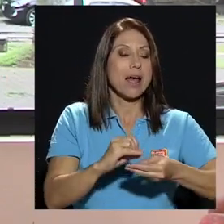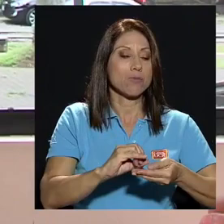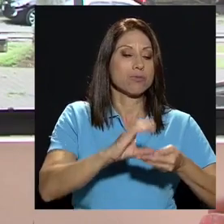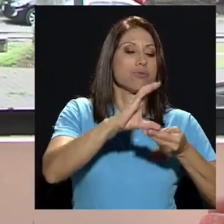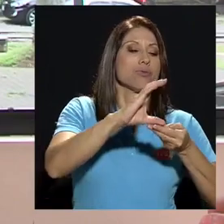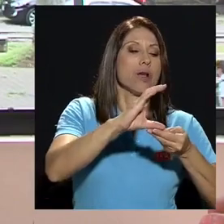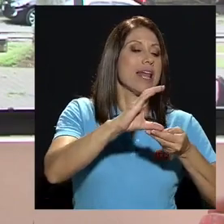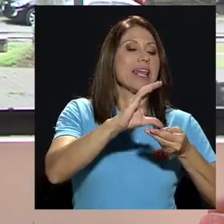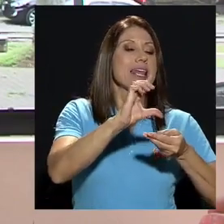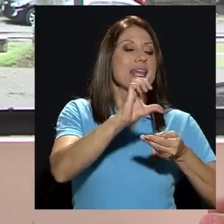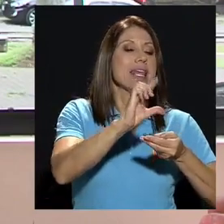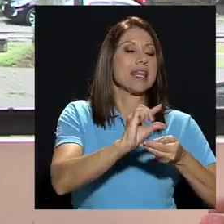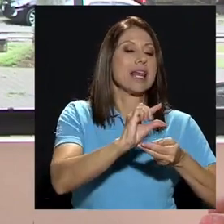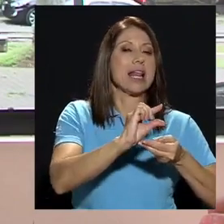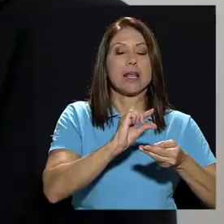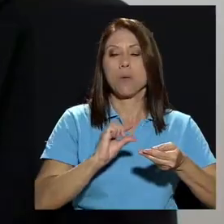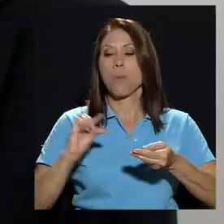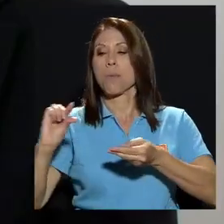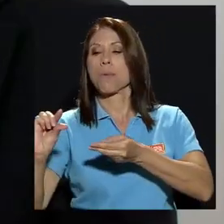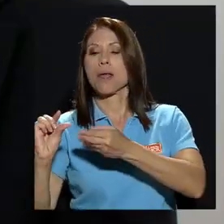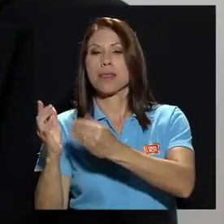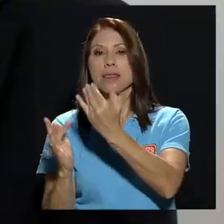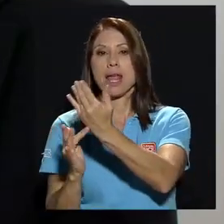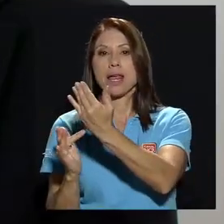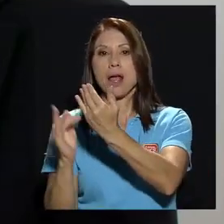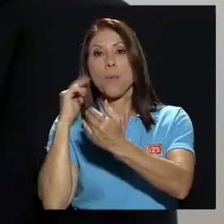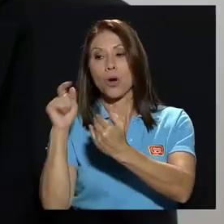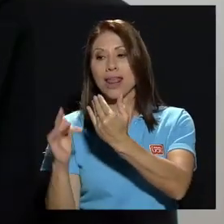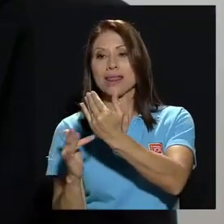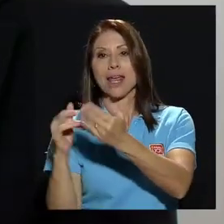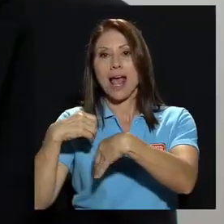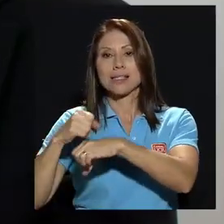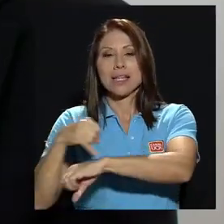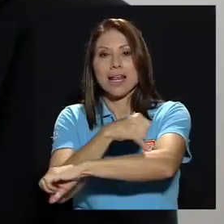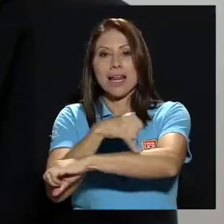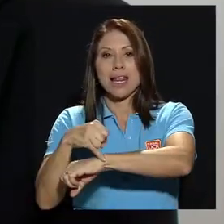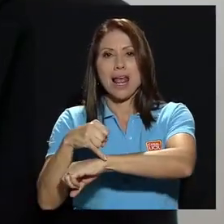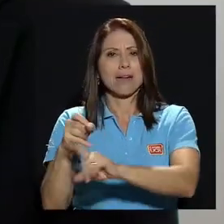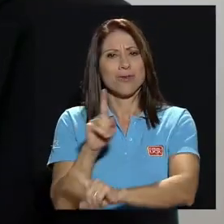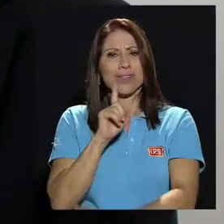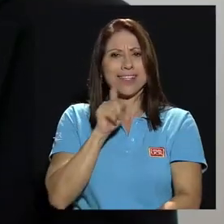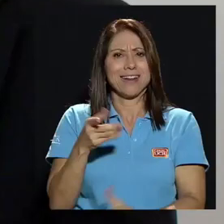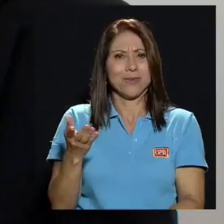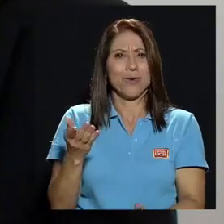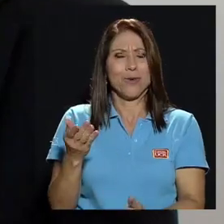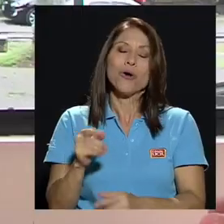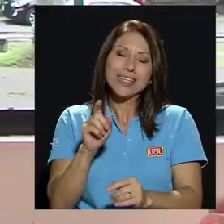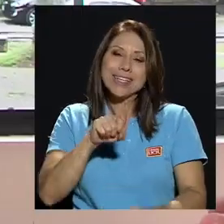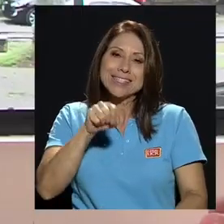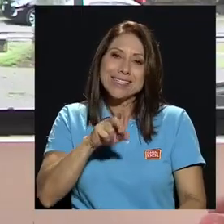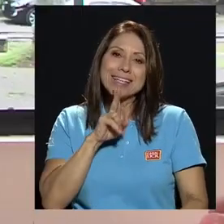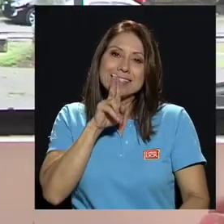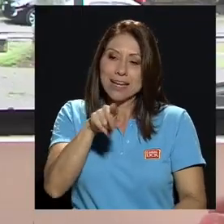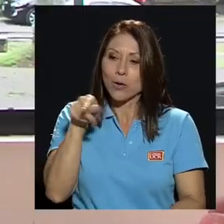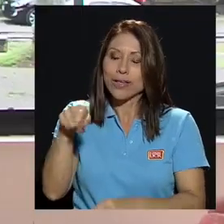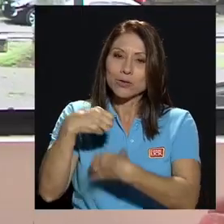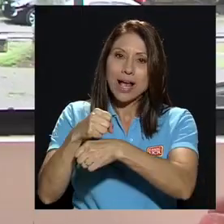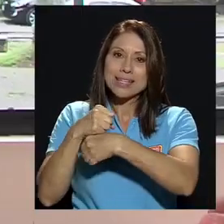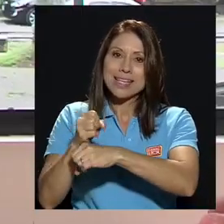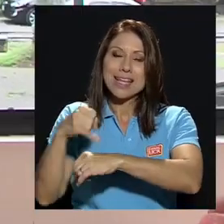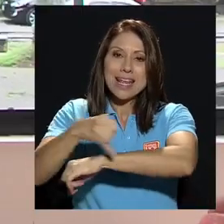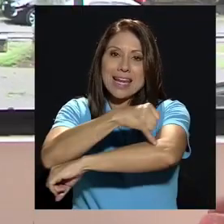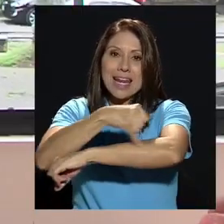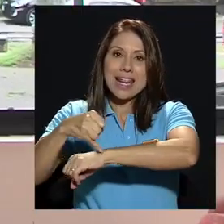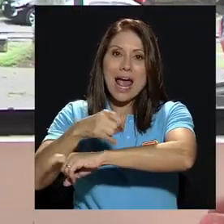TEC, porque el TEC hace ingeniería, cuando no es cierto. Bueno, es cierto que hacen ingeniería, pero también es cierto que